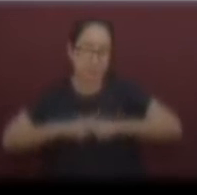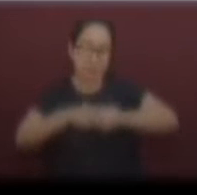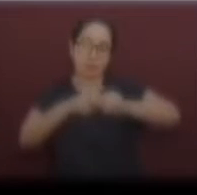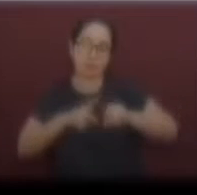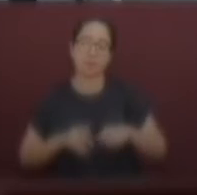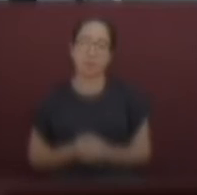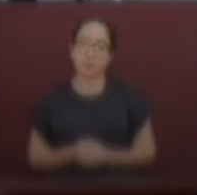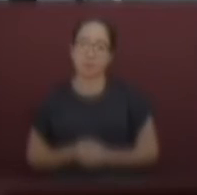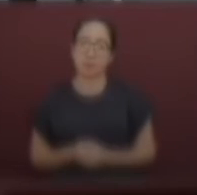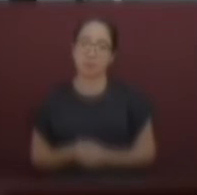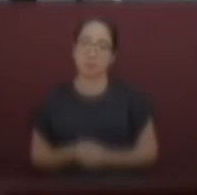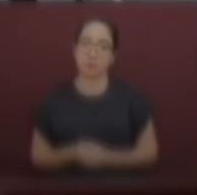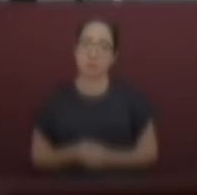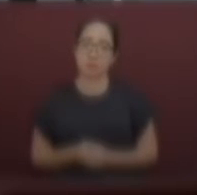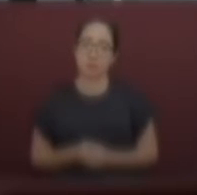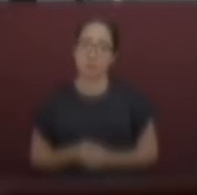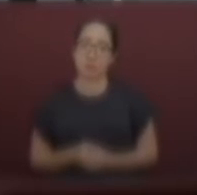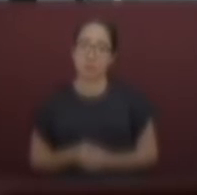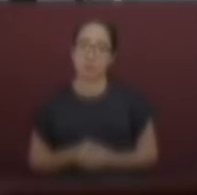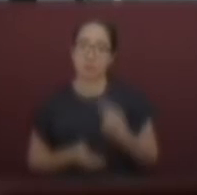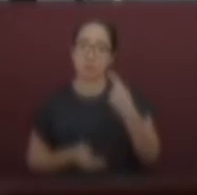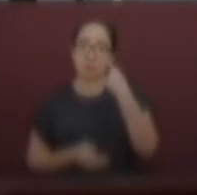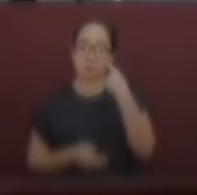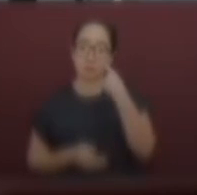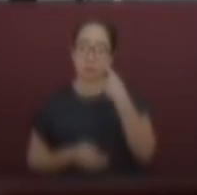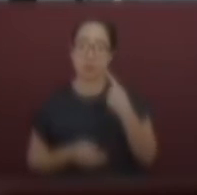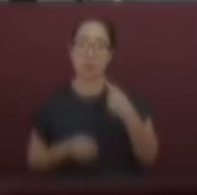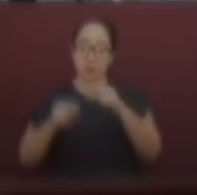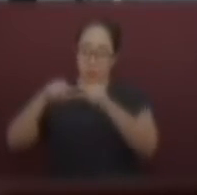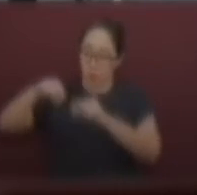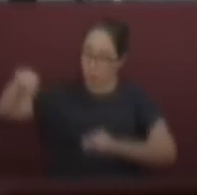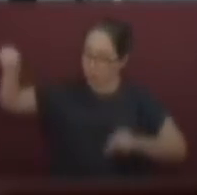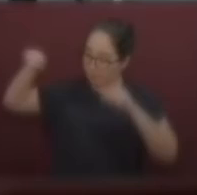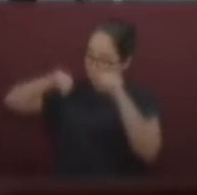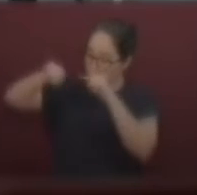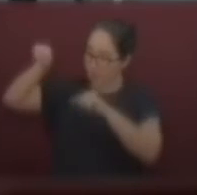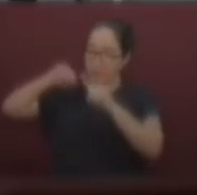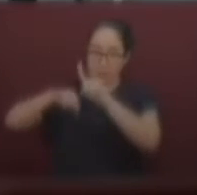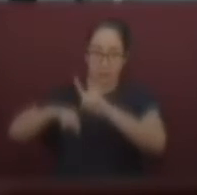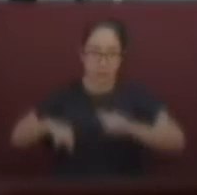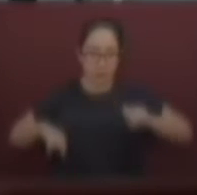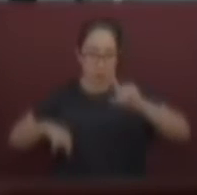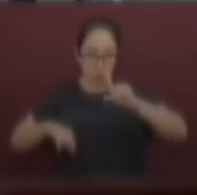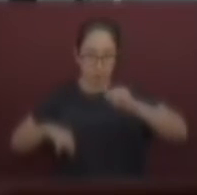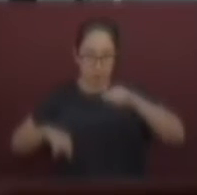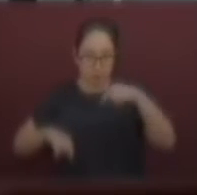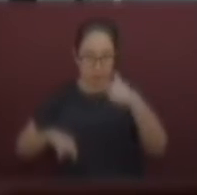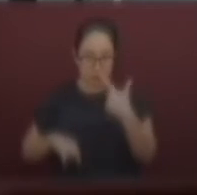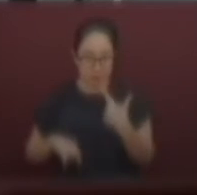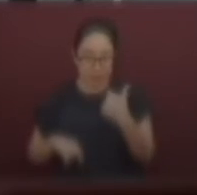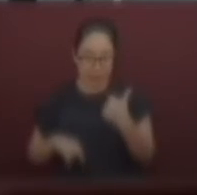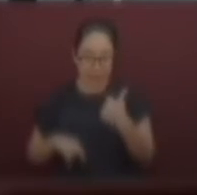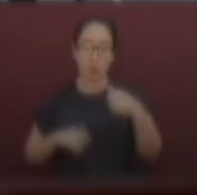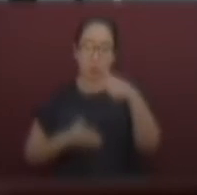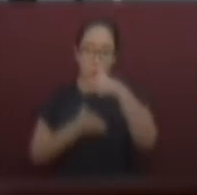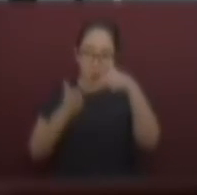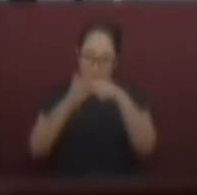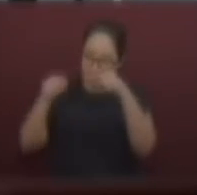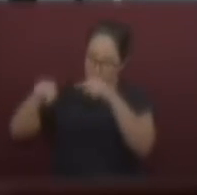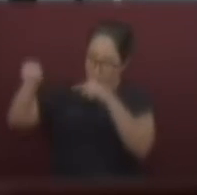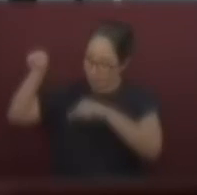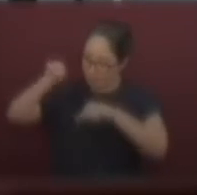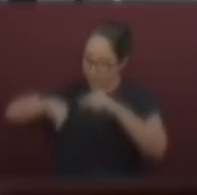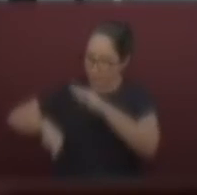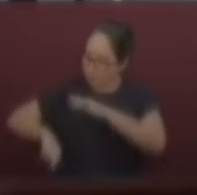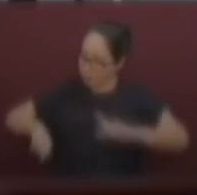Es importante señalar que son ya 176 los municipios en donde se han identificado los